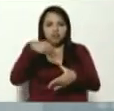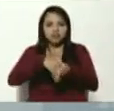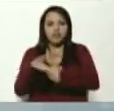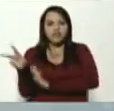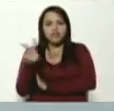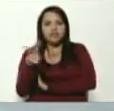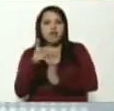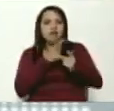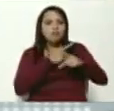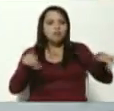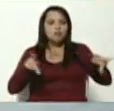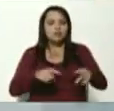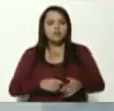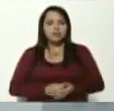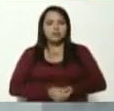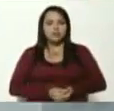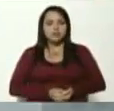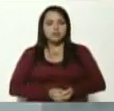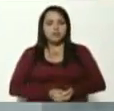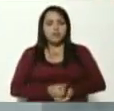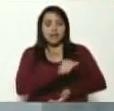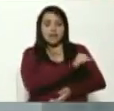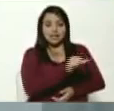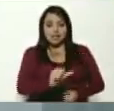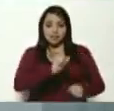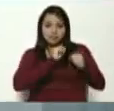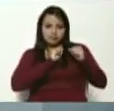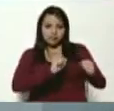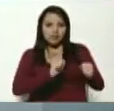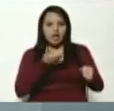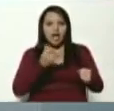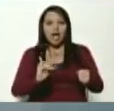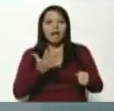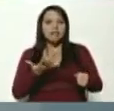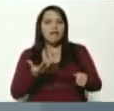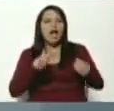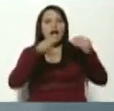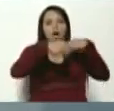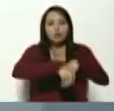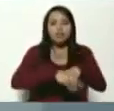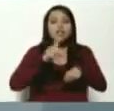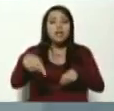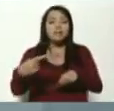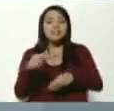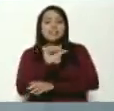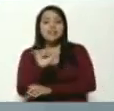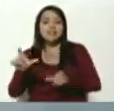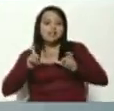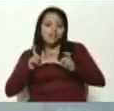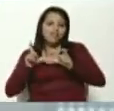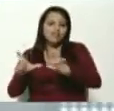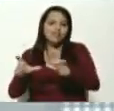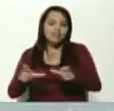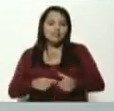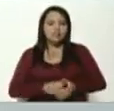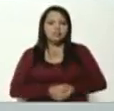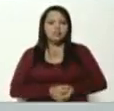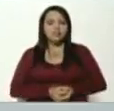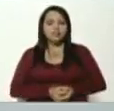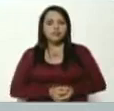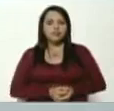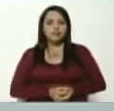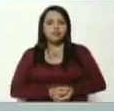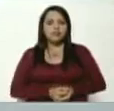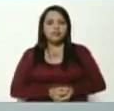En virtud de eso, de esa semana radical, en la cual estamos totalmente de acuerdo, en la semana activa, hemos decidido